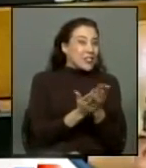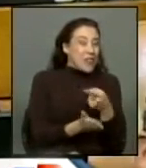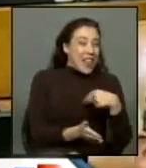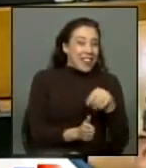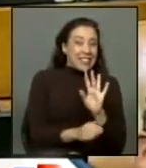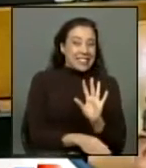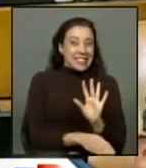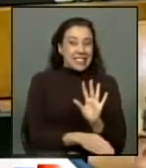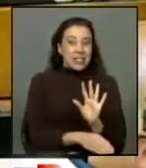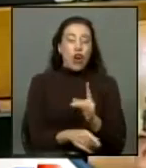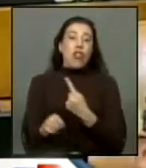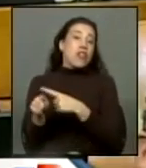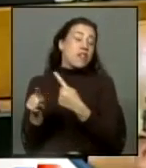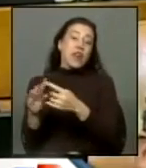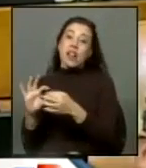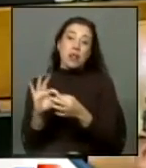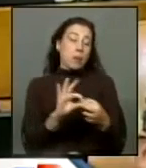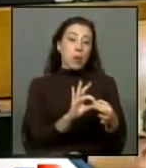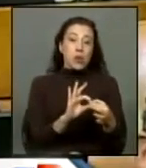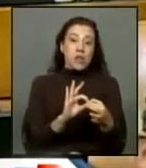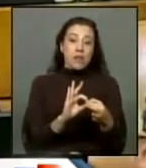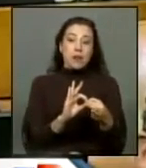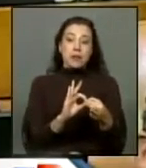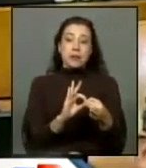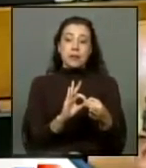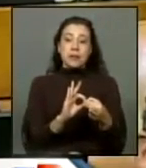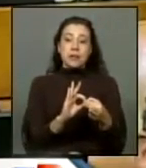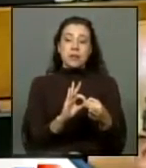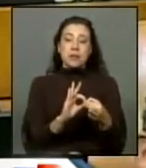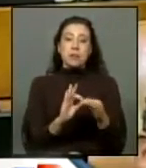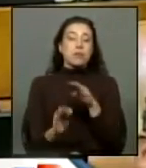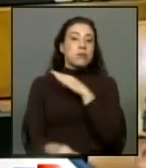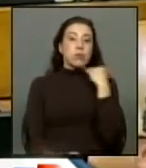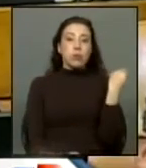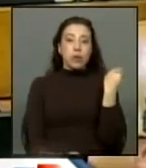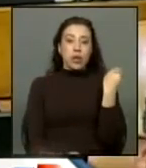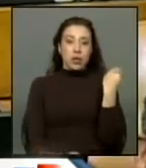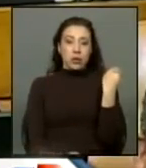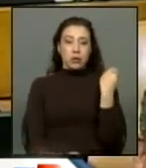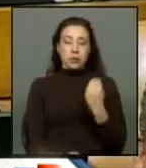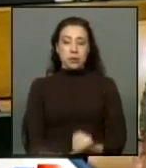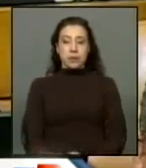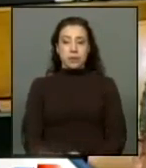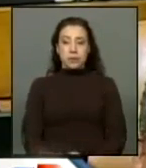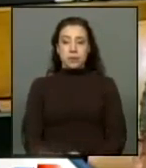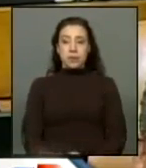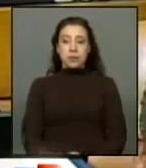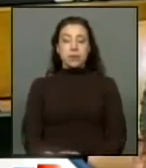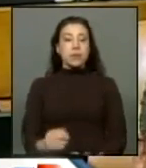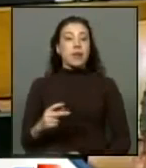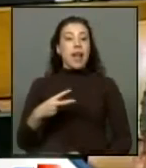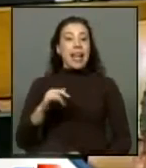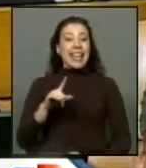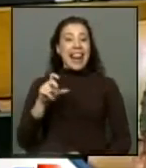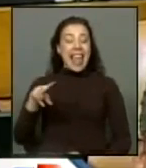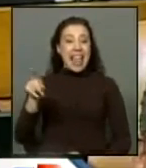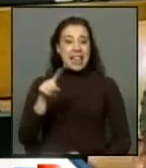en diferentes circunstancias perdieron su vida Arturo Gilens